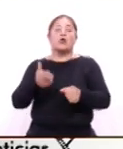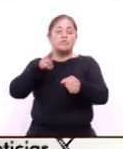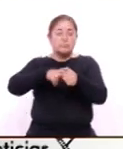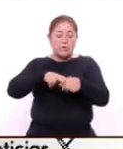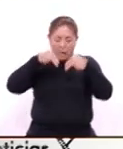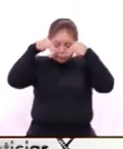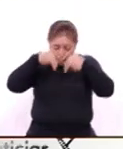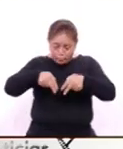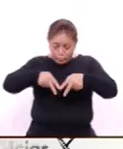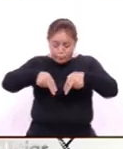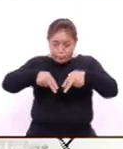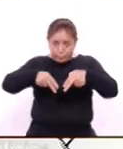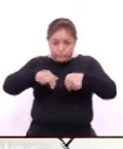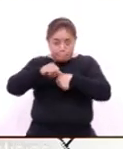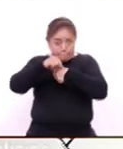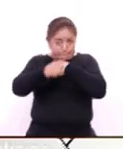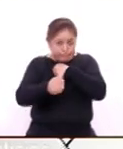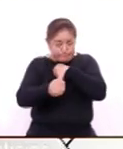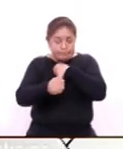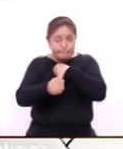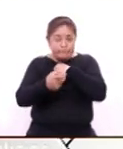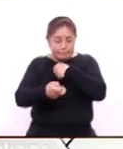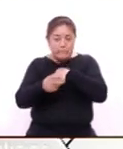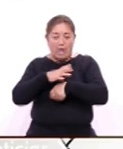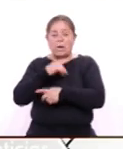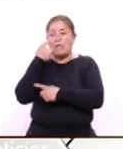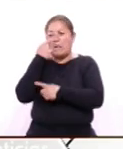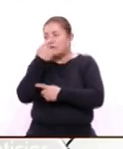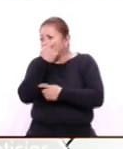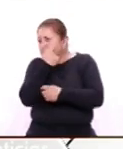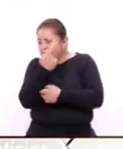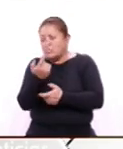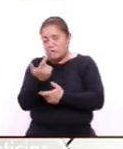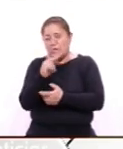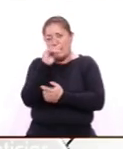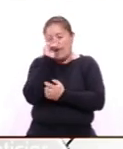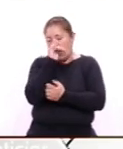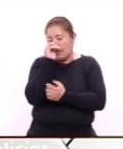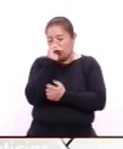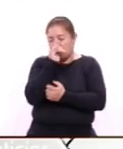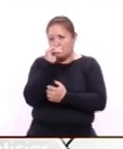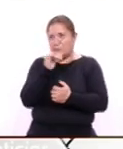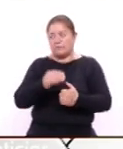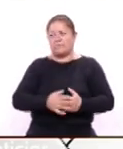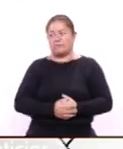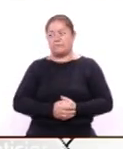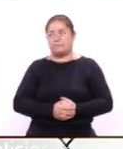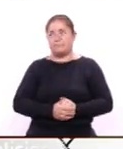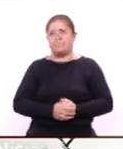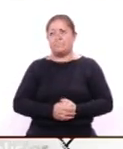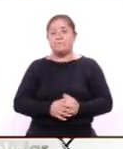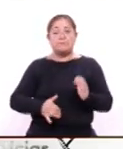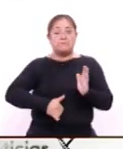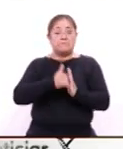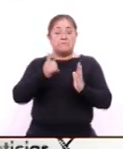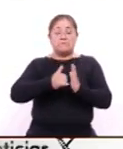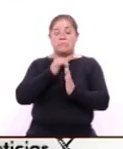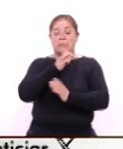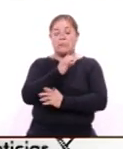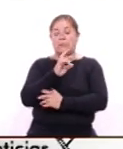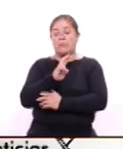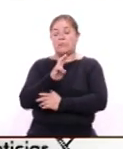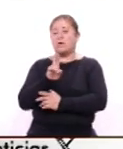realizamos todas nuestras cirugías de cataratas y pernosidad de manera gratuita construimos un CRUM